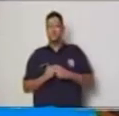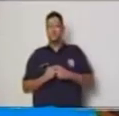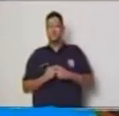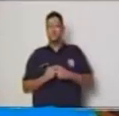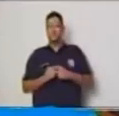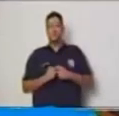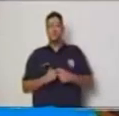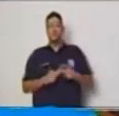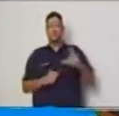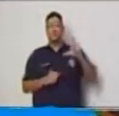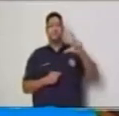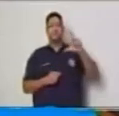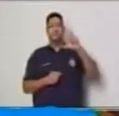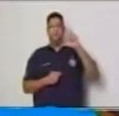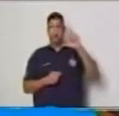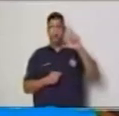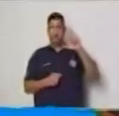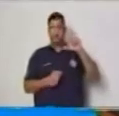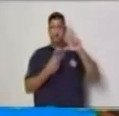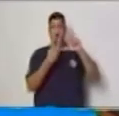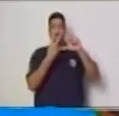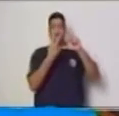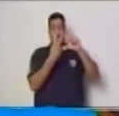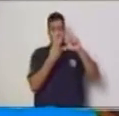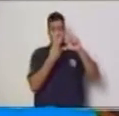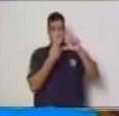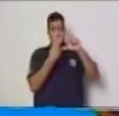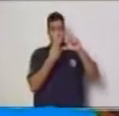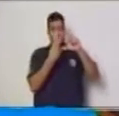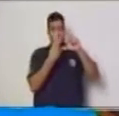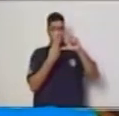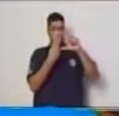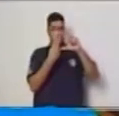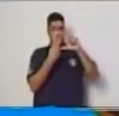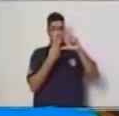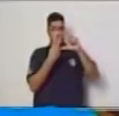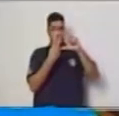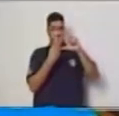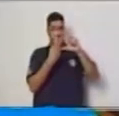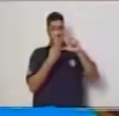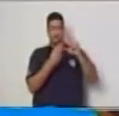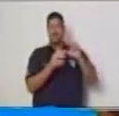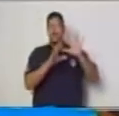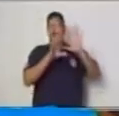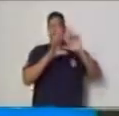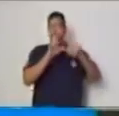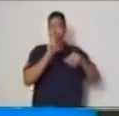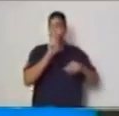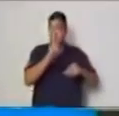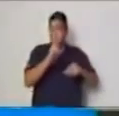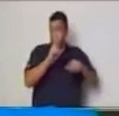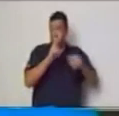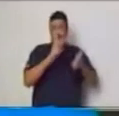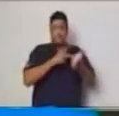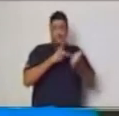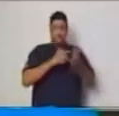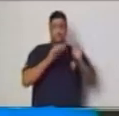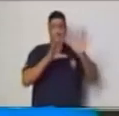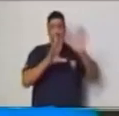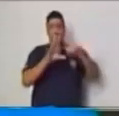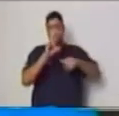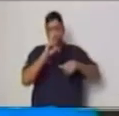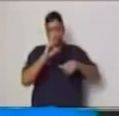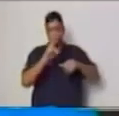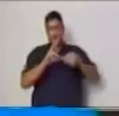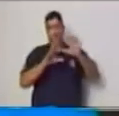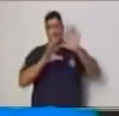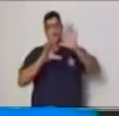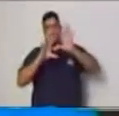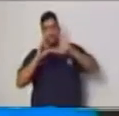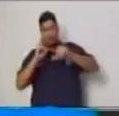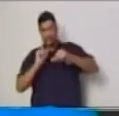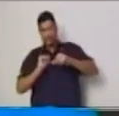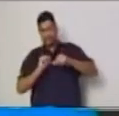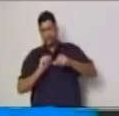a dos le corresponde cuarenta